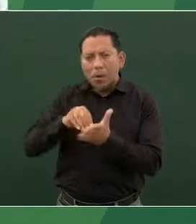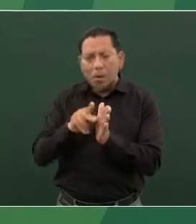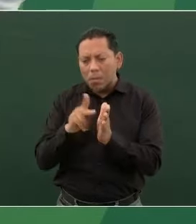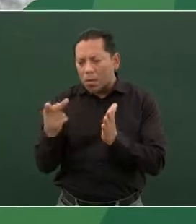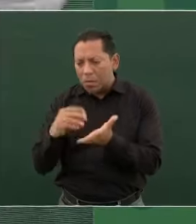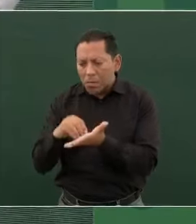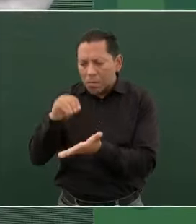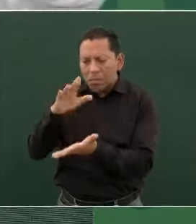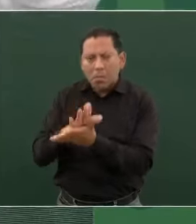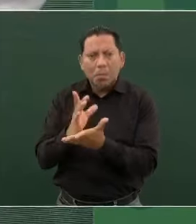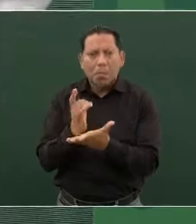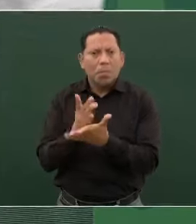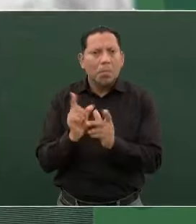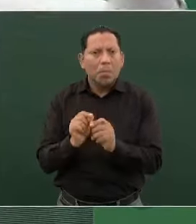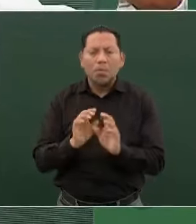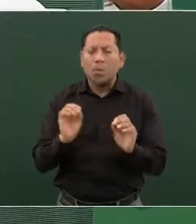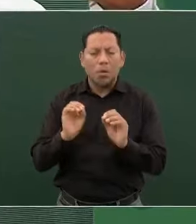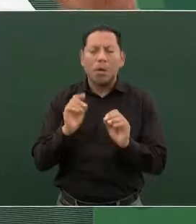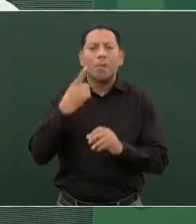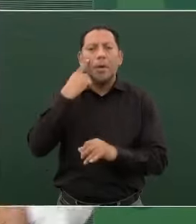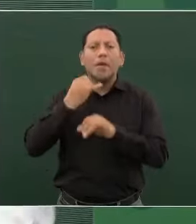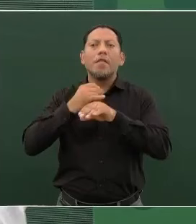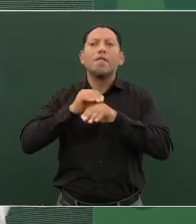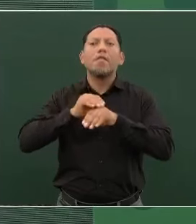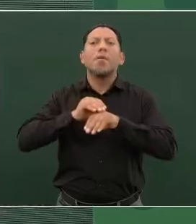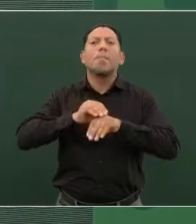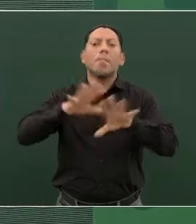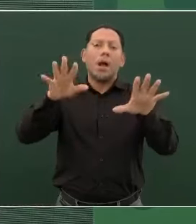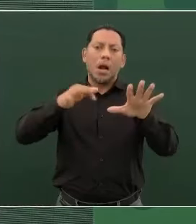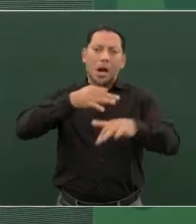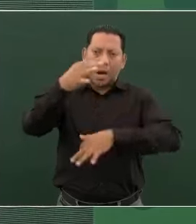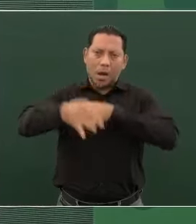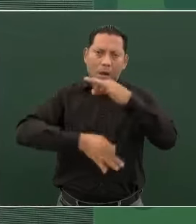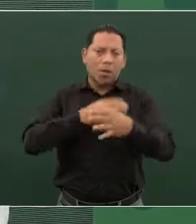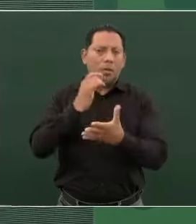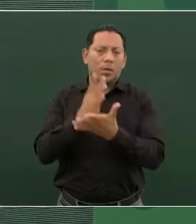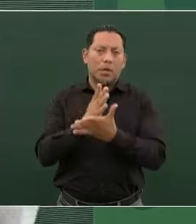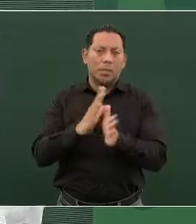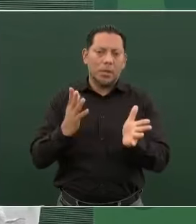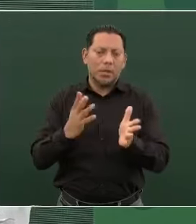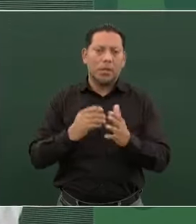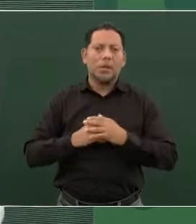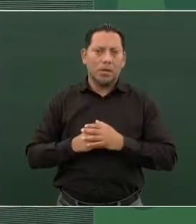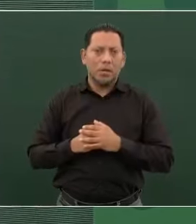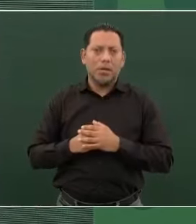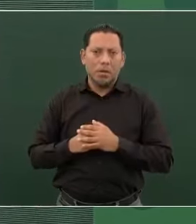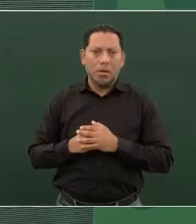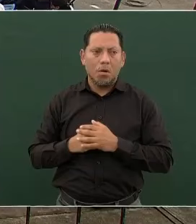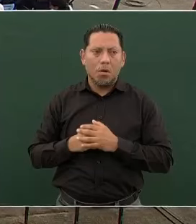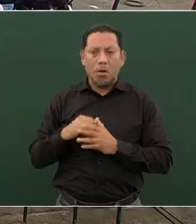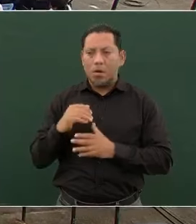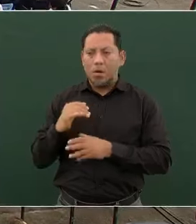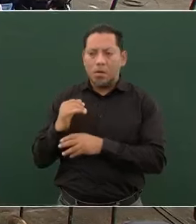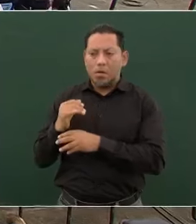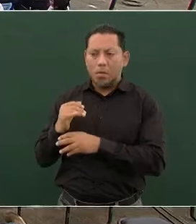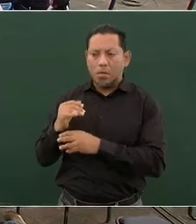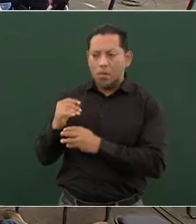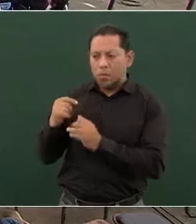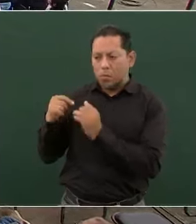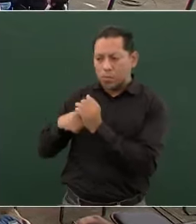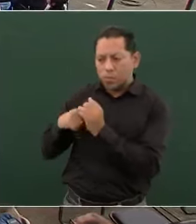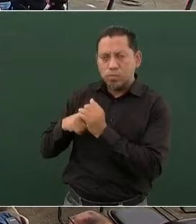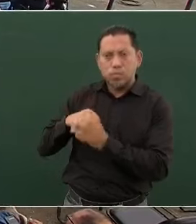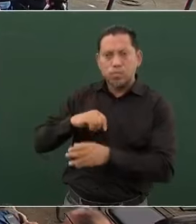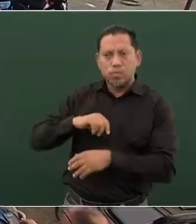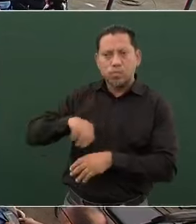nada más con la pura información, que no se oculte información, que